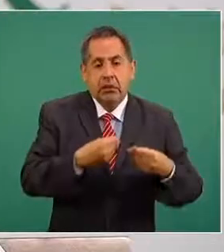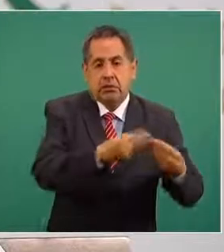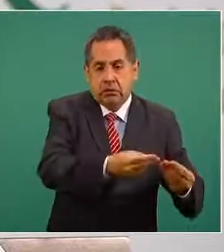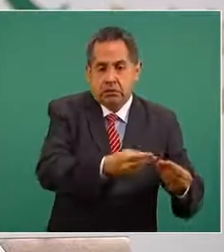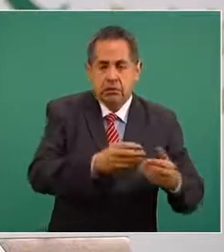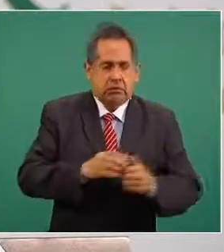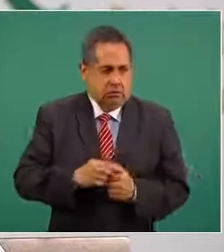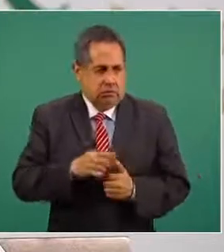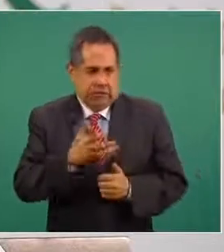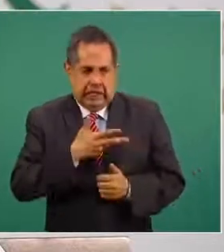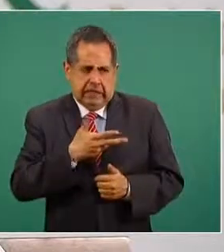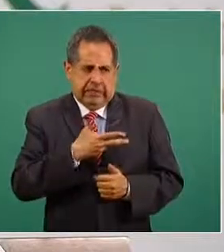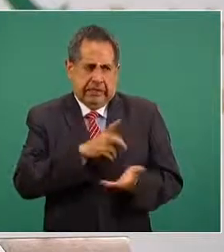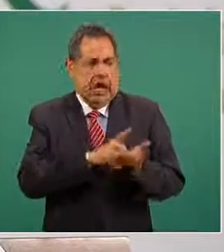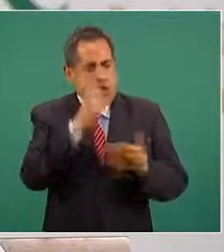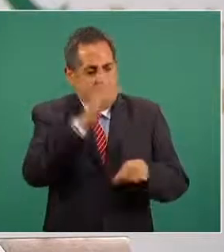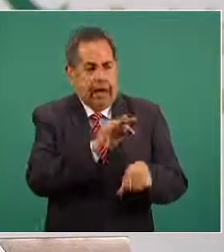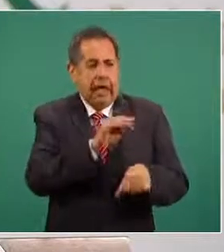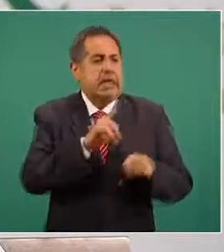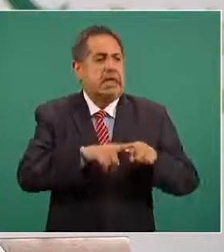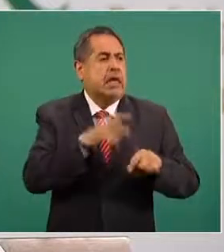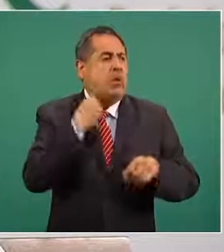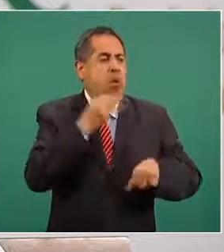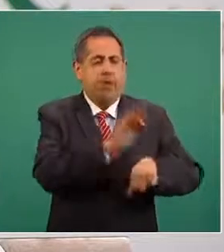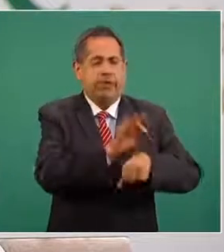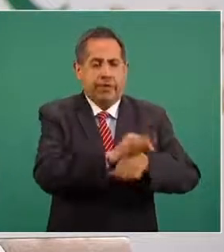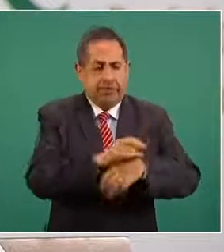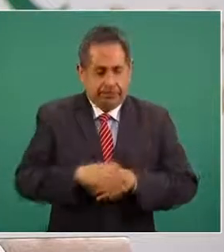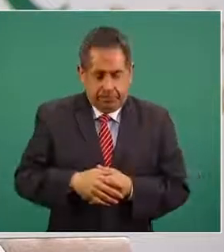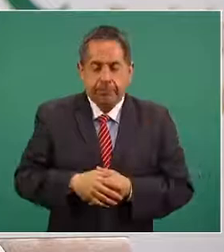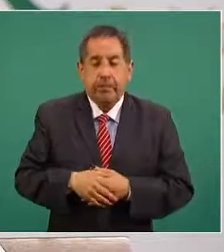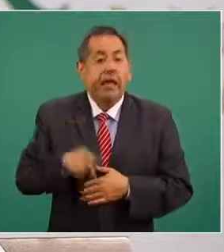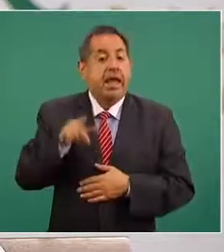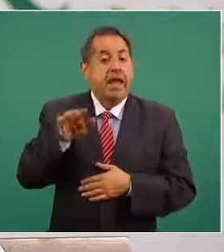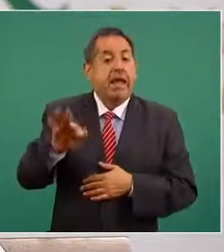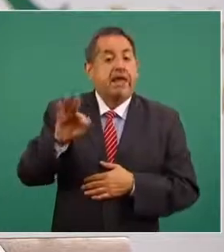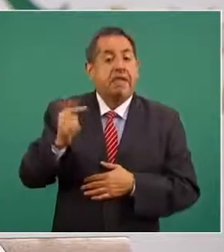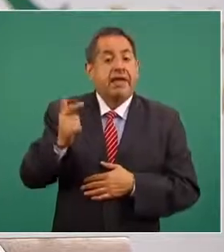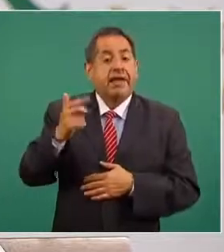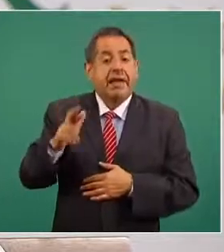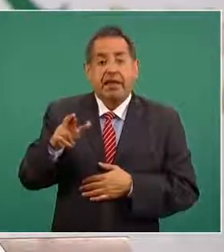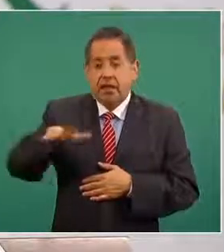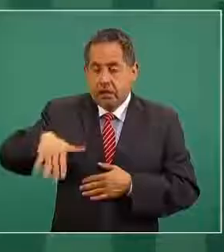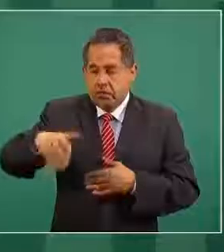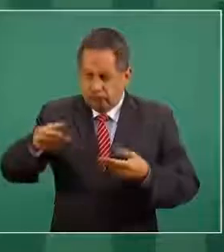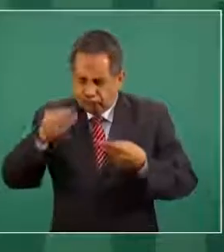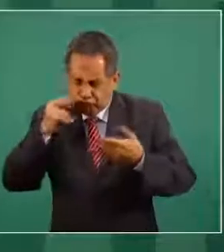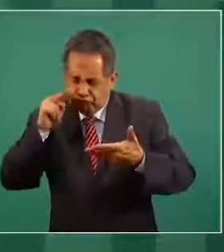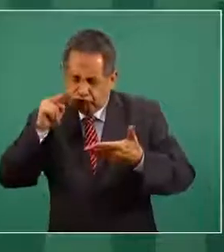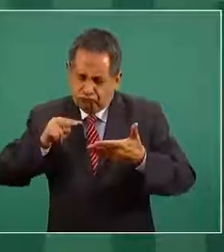su defensa legal. Se valoró por la Fiscalía General de la República, como ahí se señala,